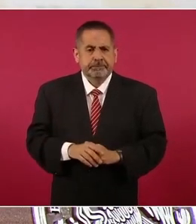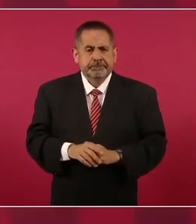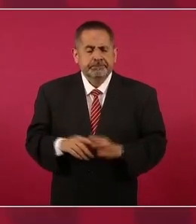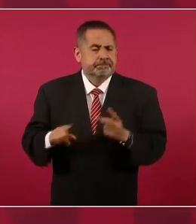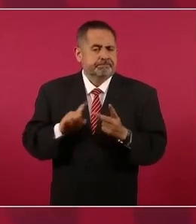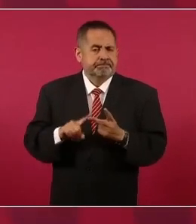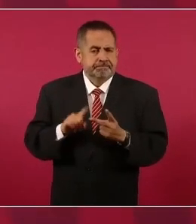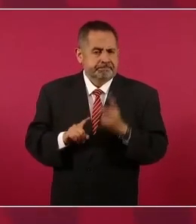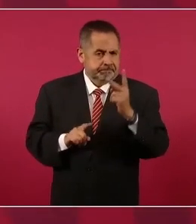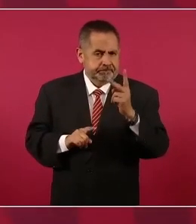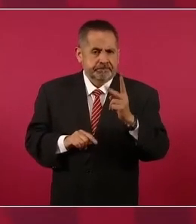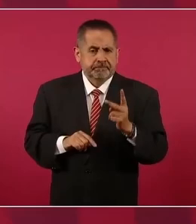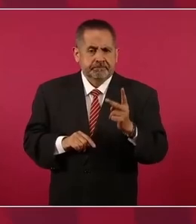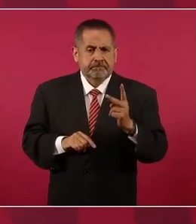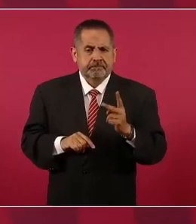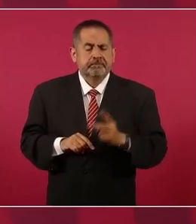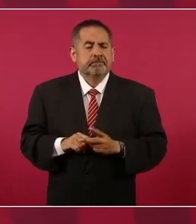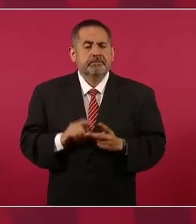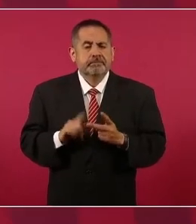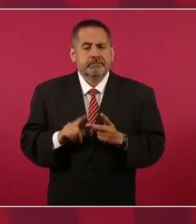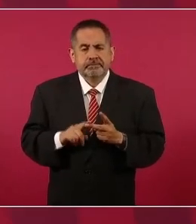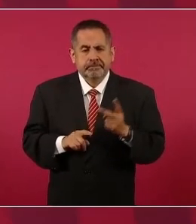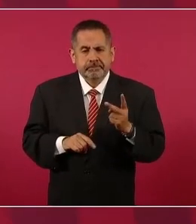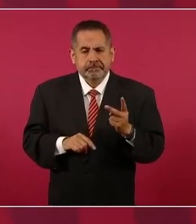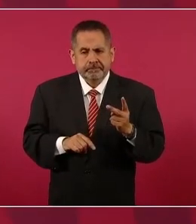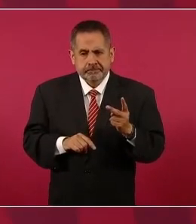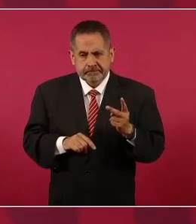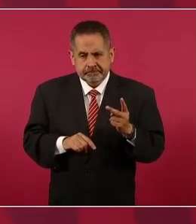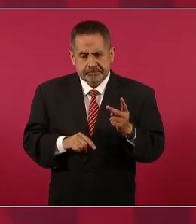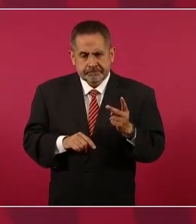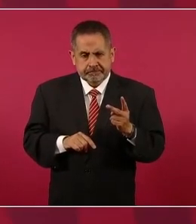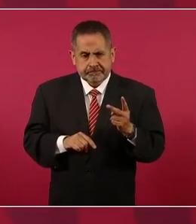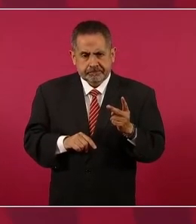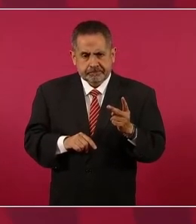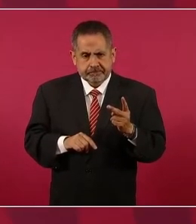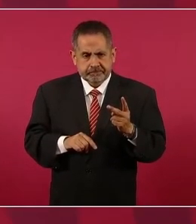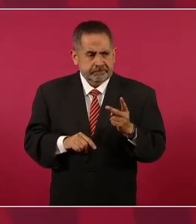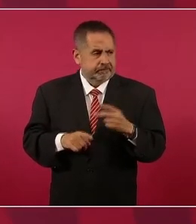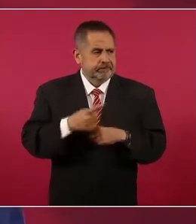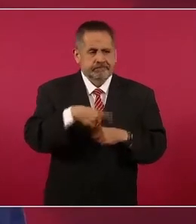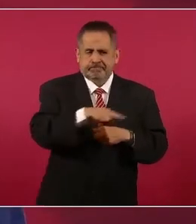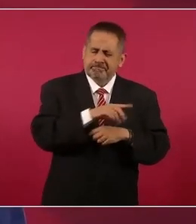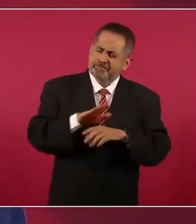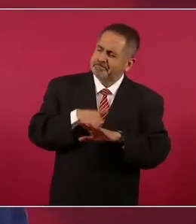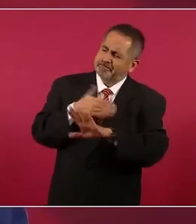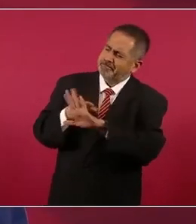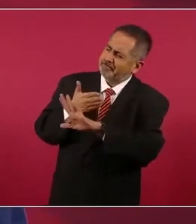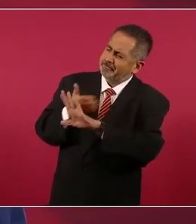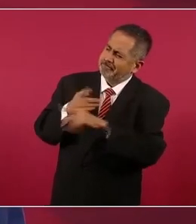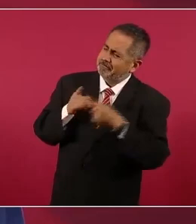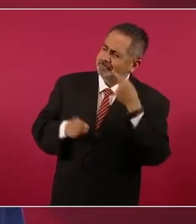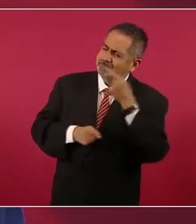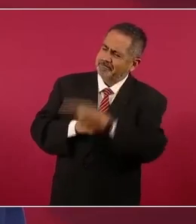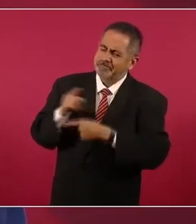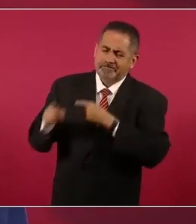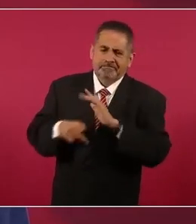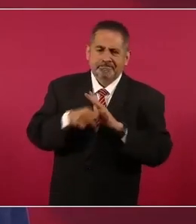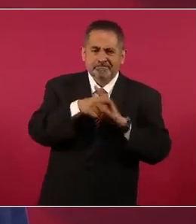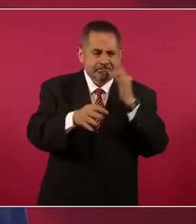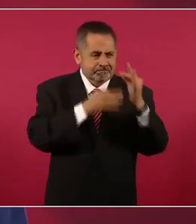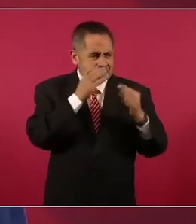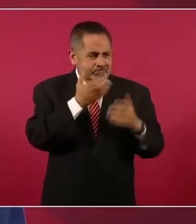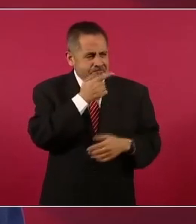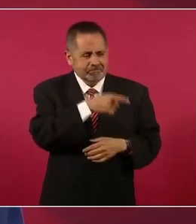Segundo, de que hay muchos ataques de la prensa